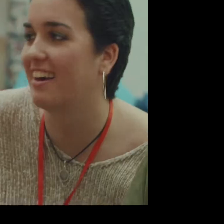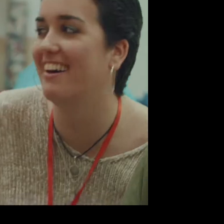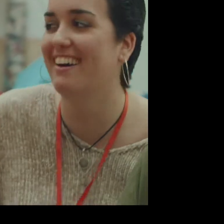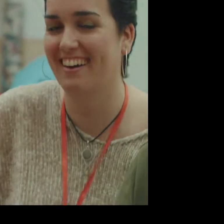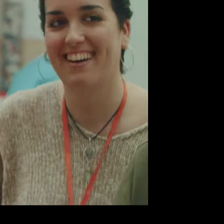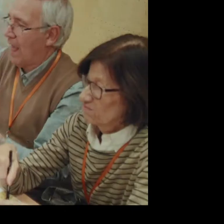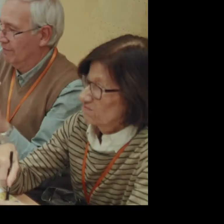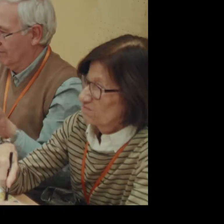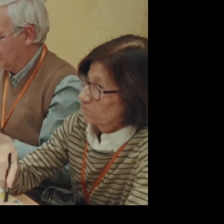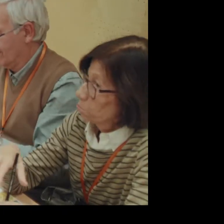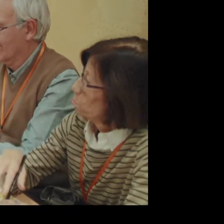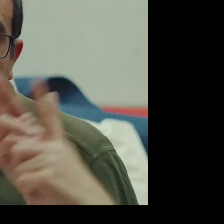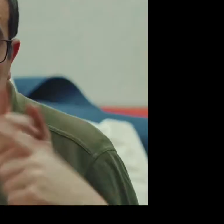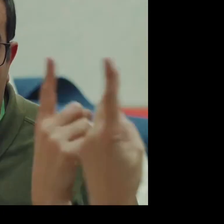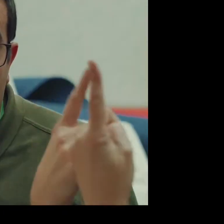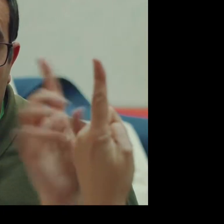escuchándoles.